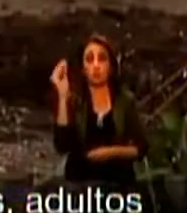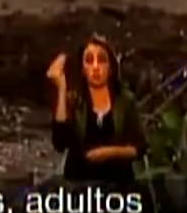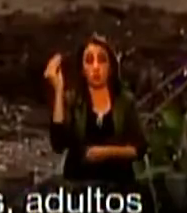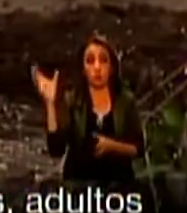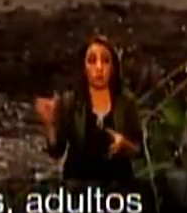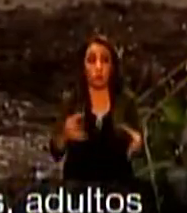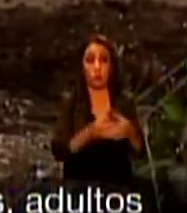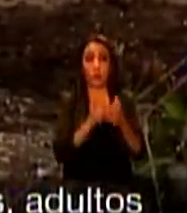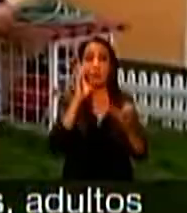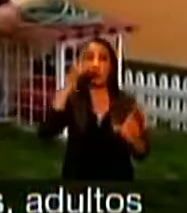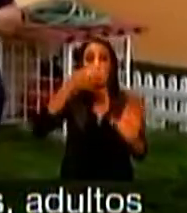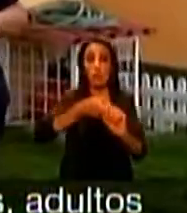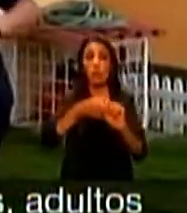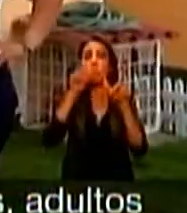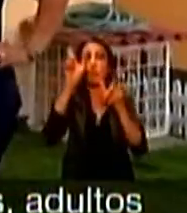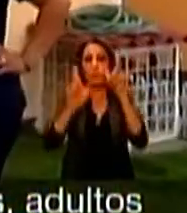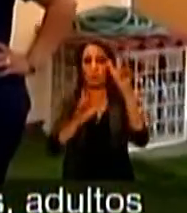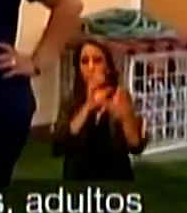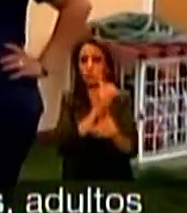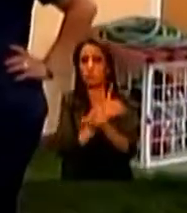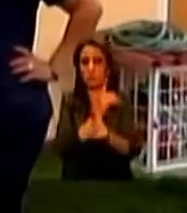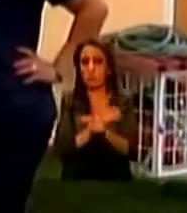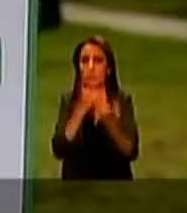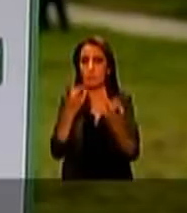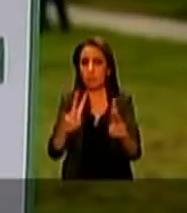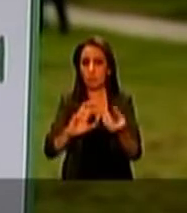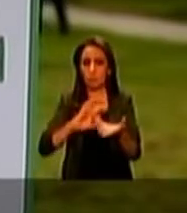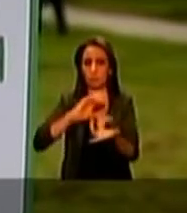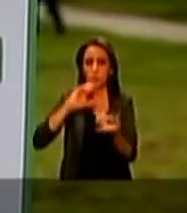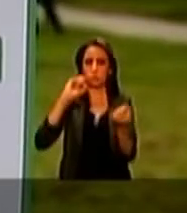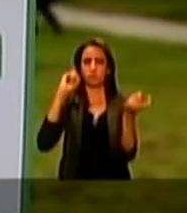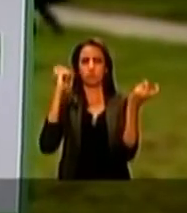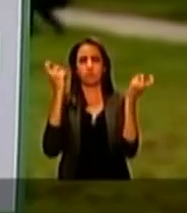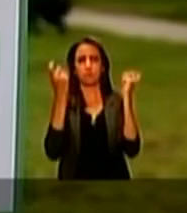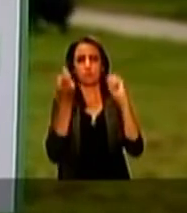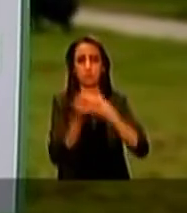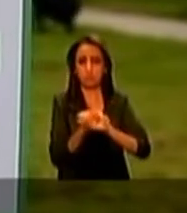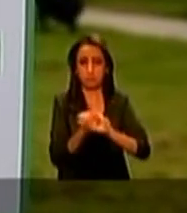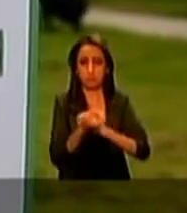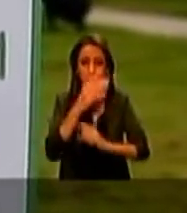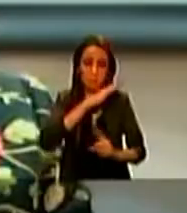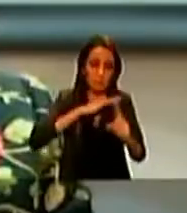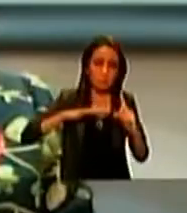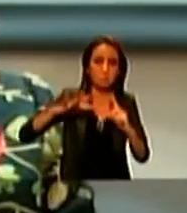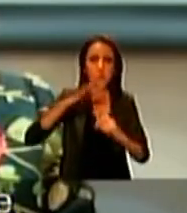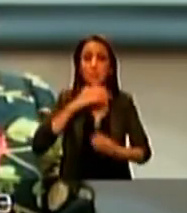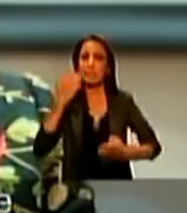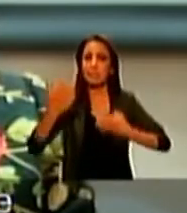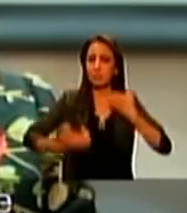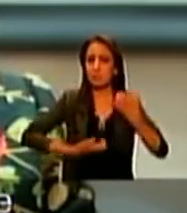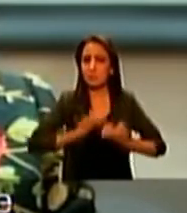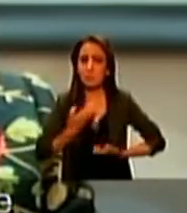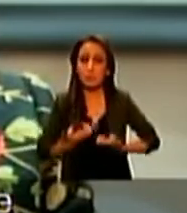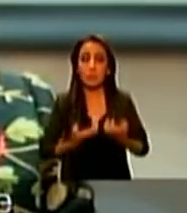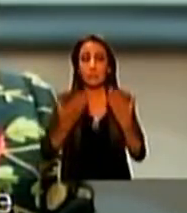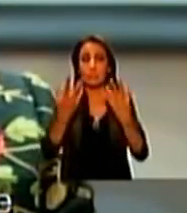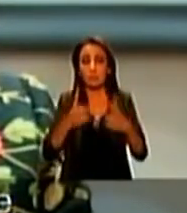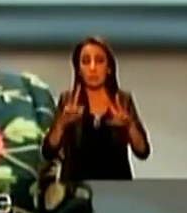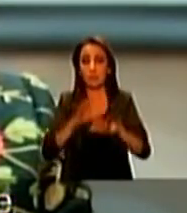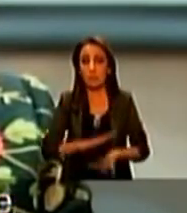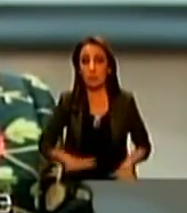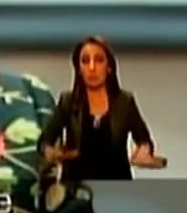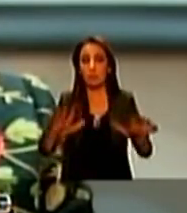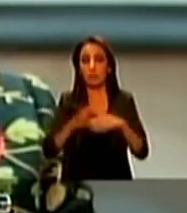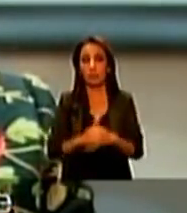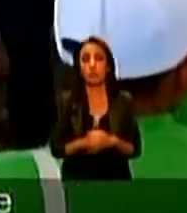adolescentes, adultos mayores y personas con discapacidad, transforman día a día en lugares armoniosos, respetuosos con el ambiente